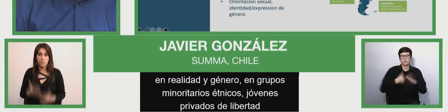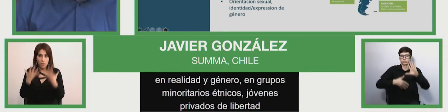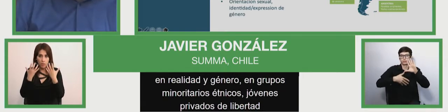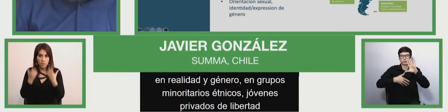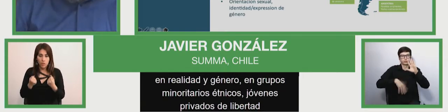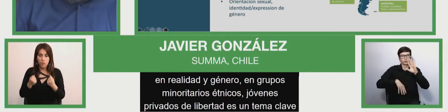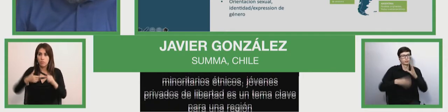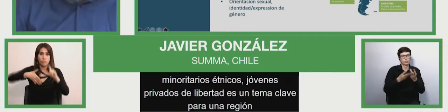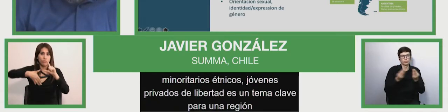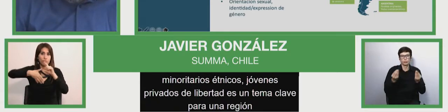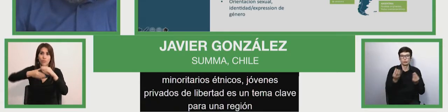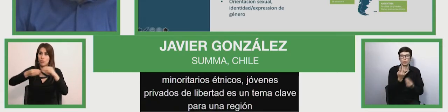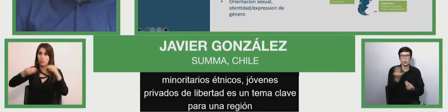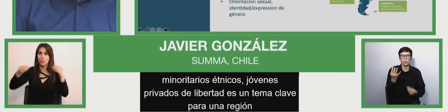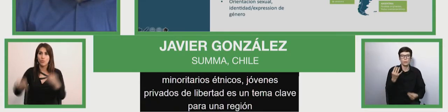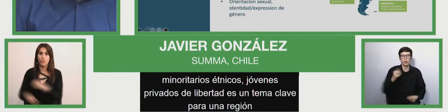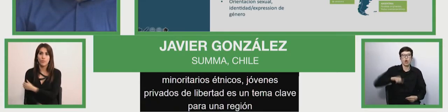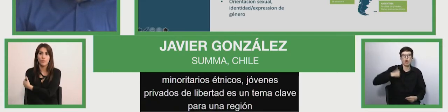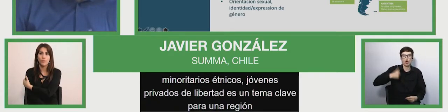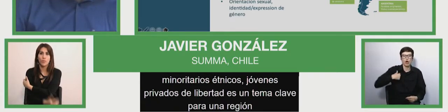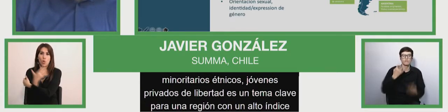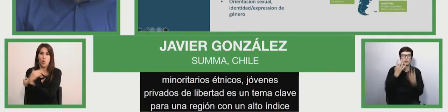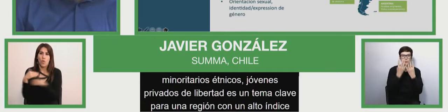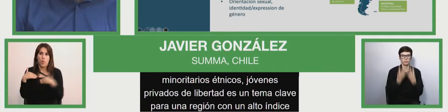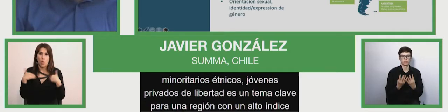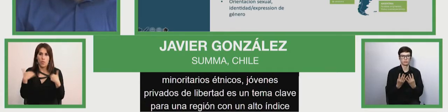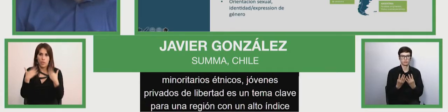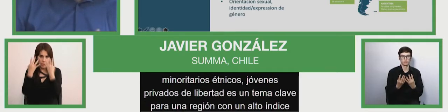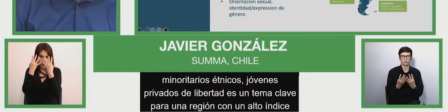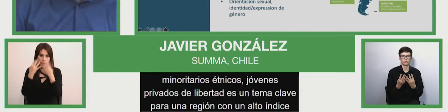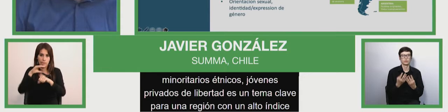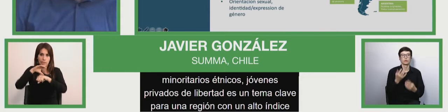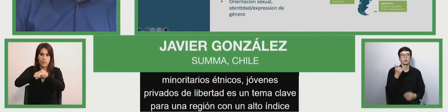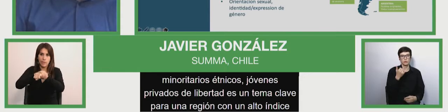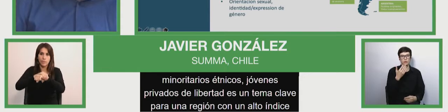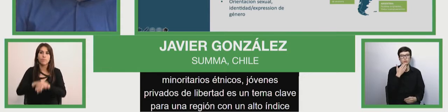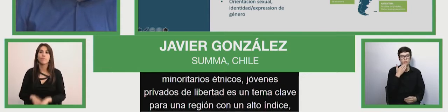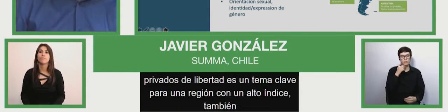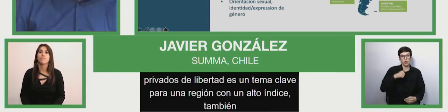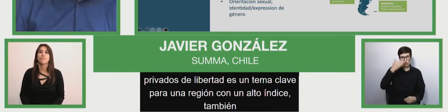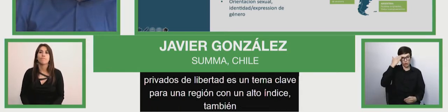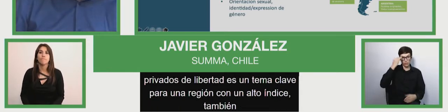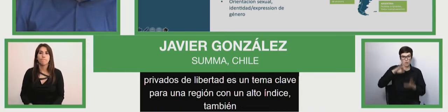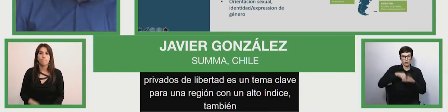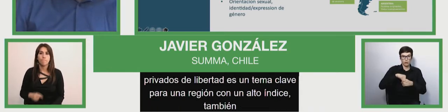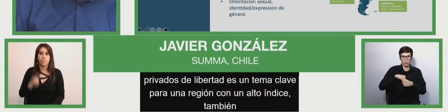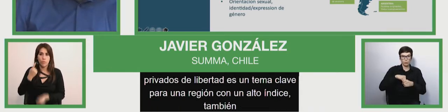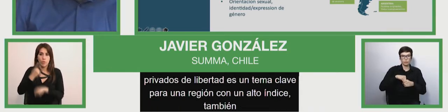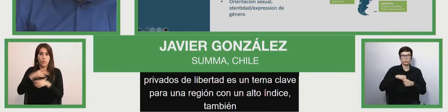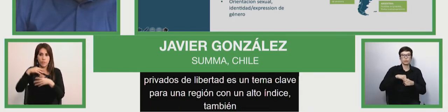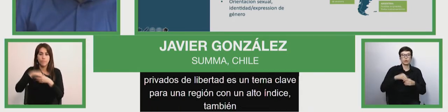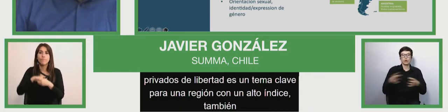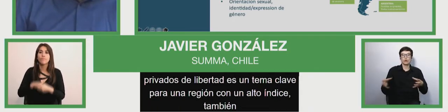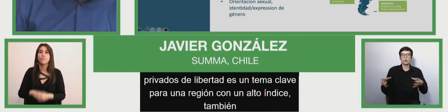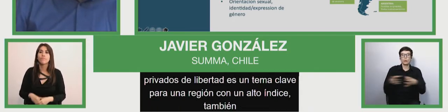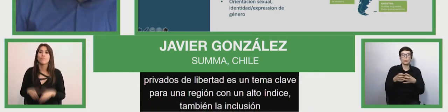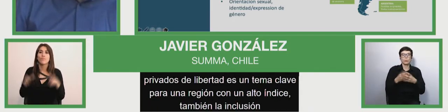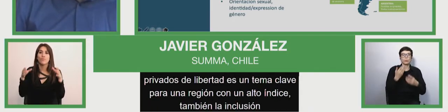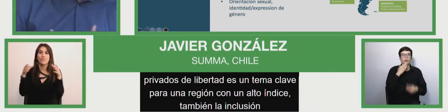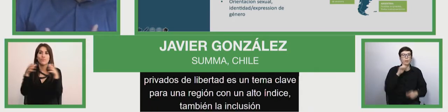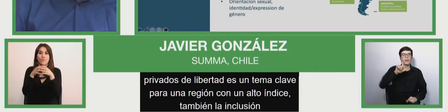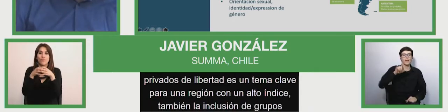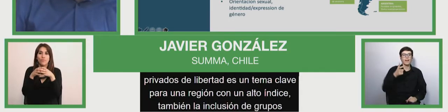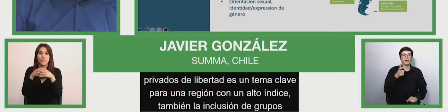privación de libertad en jóvenes, y también lo que tiene que ver es la inclusión, ¿no es cierto?, de grupos LGTBI+, eh,